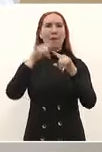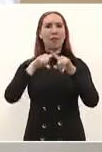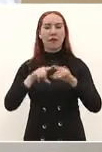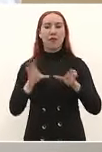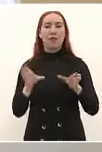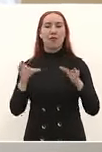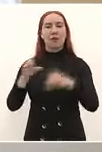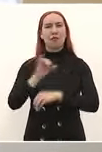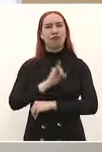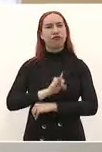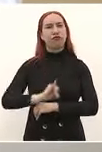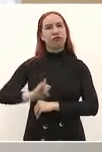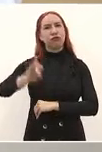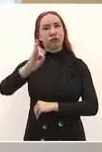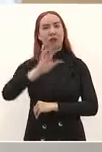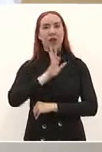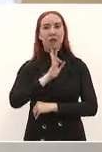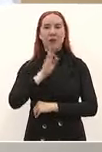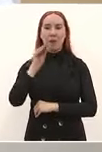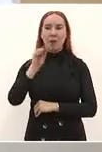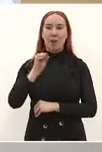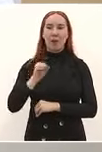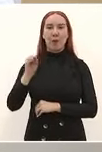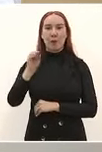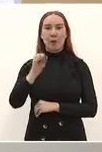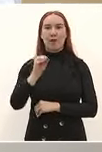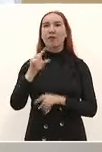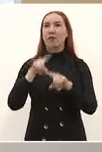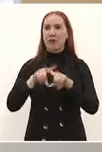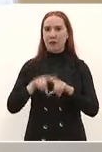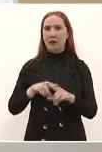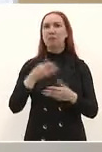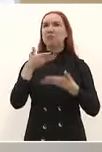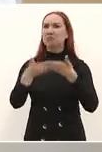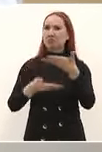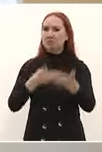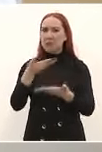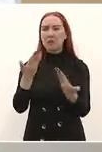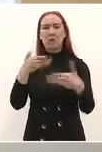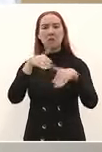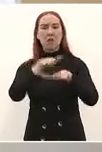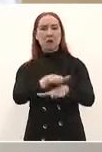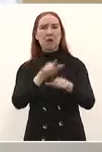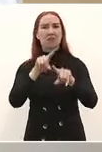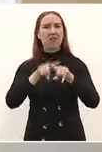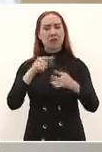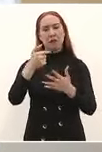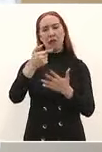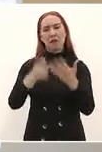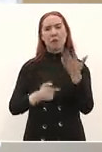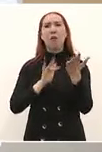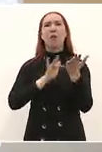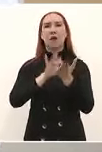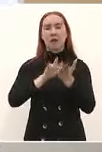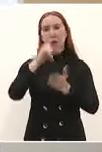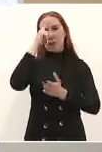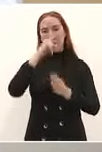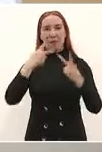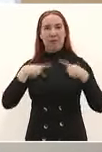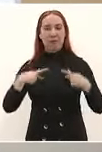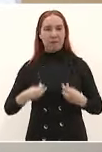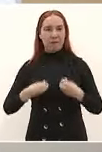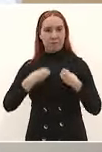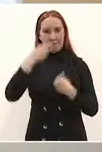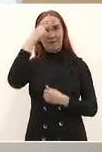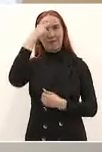más alejadas del país para ofrecer servicios bancarios incluyentes y cercanos a todos los mexicanos por último